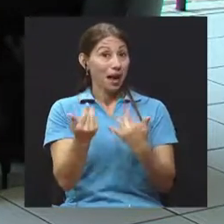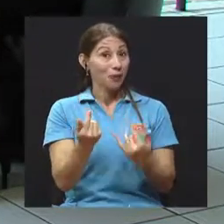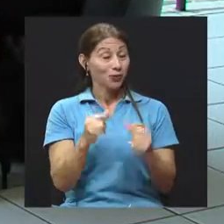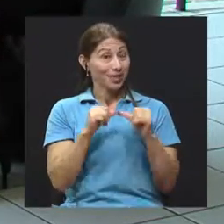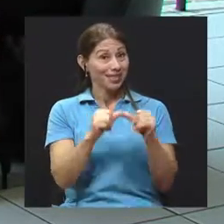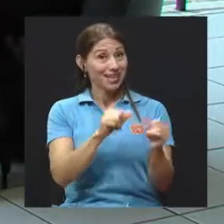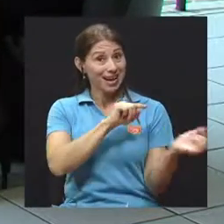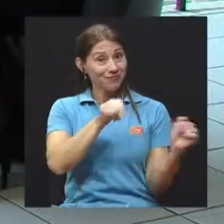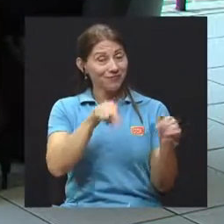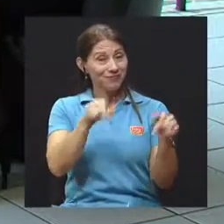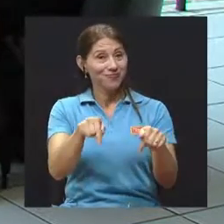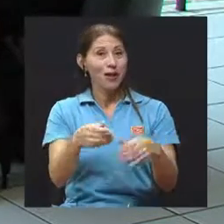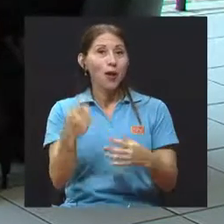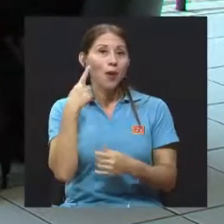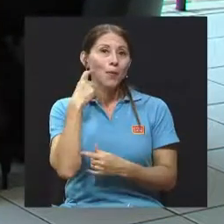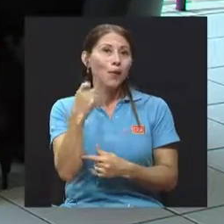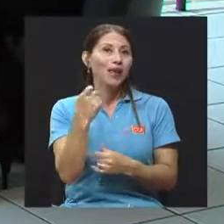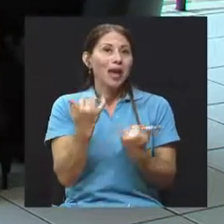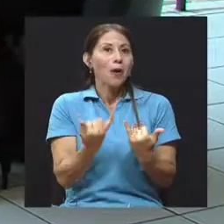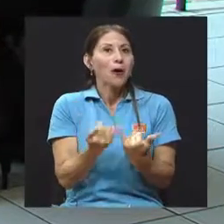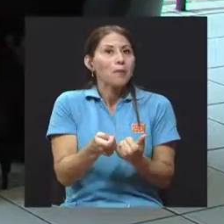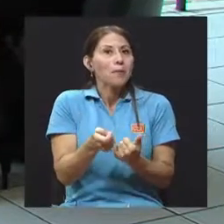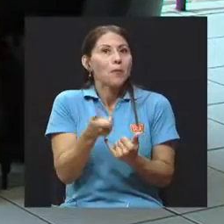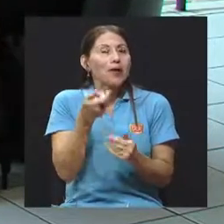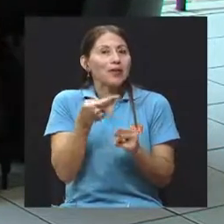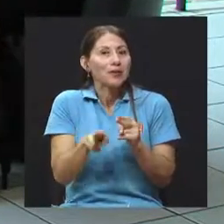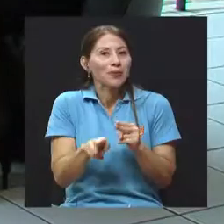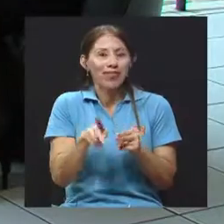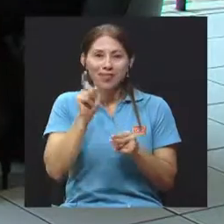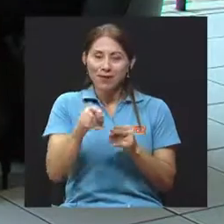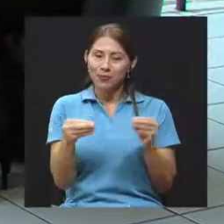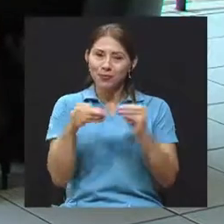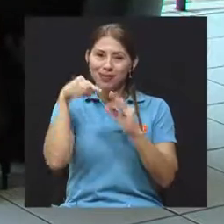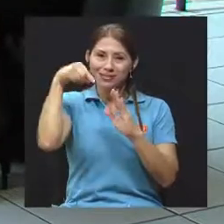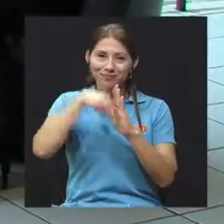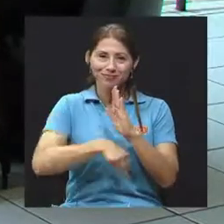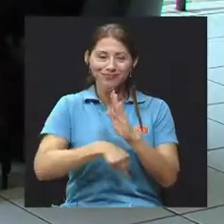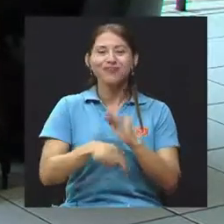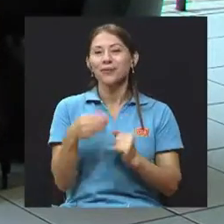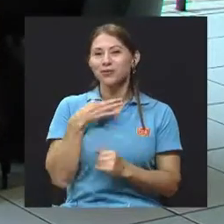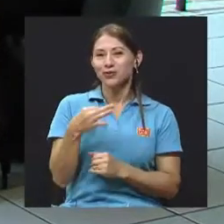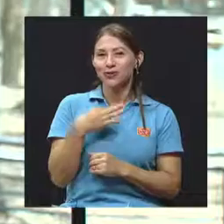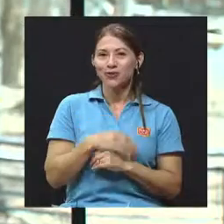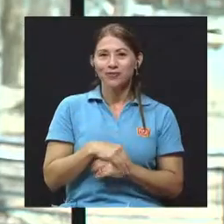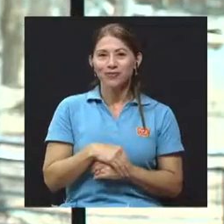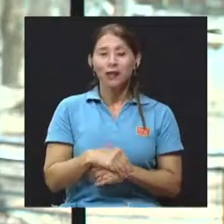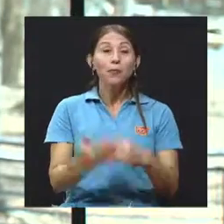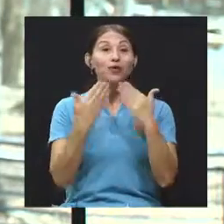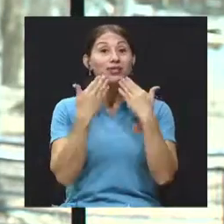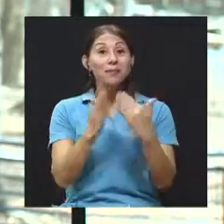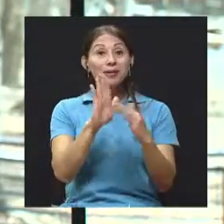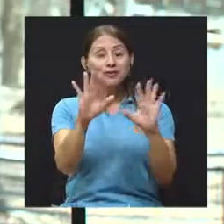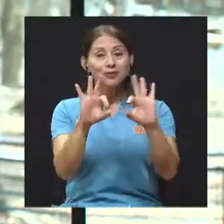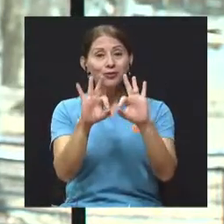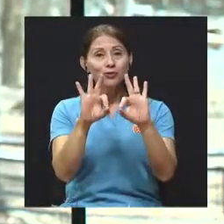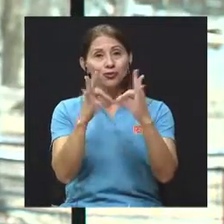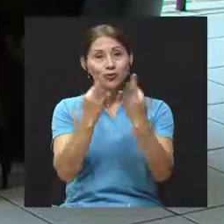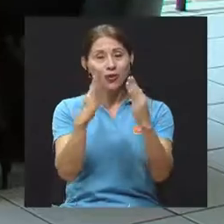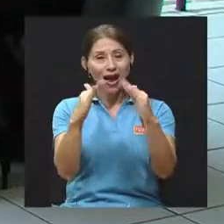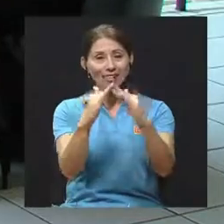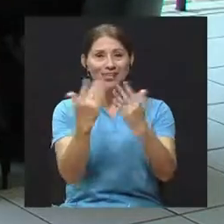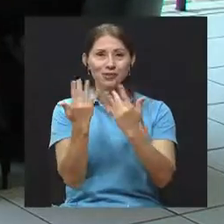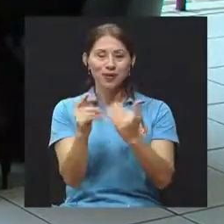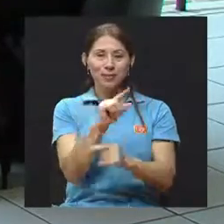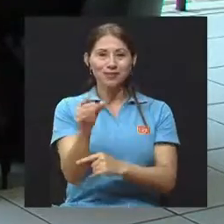acompañando, doctor, porque, de verdad, fue apenas como una pincelada, digo yo, hay que abarcar más aspectos. Muchísimas gracias. Muchísimas gracias allá en sus hogares y los